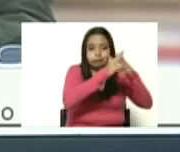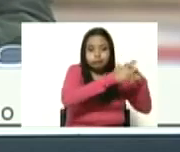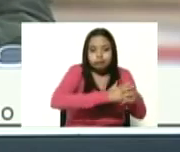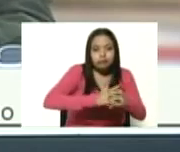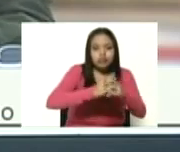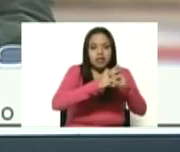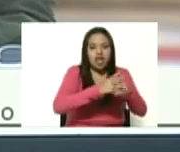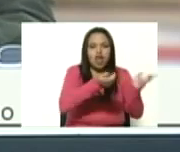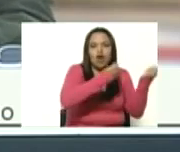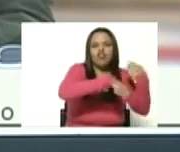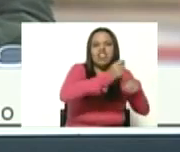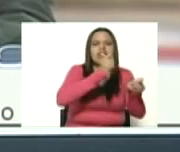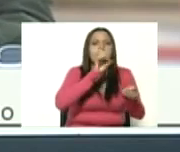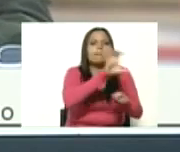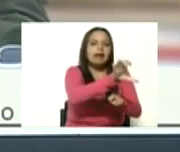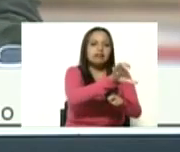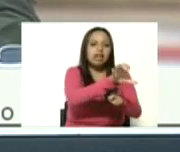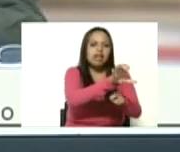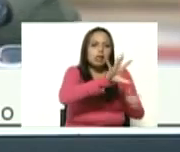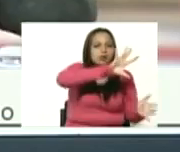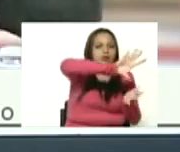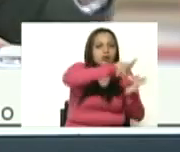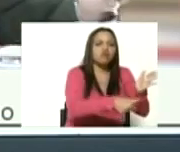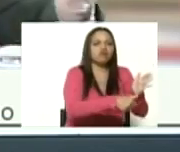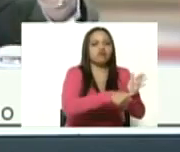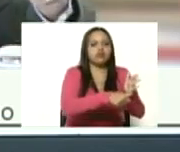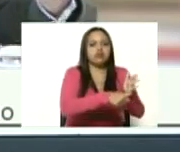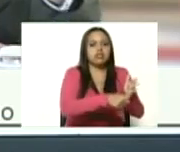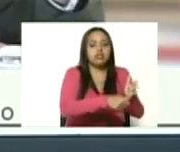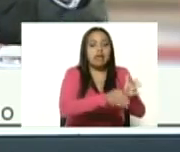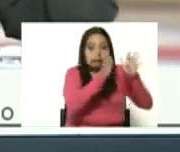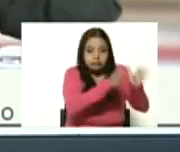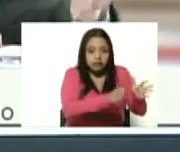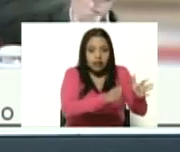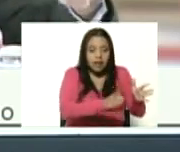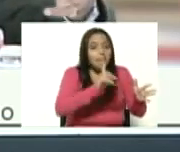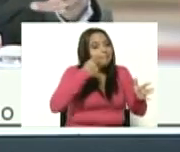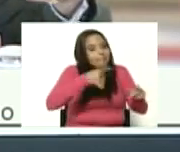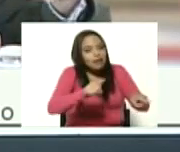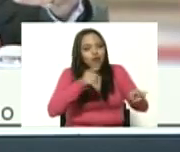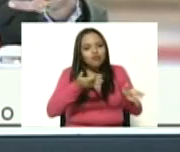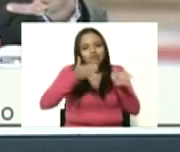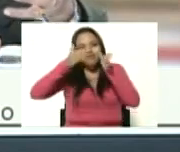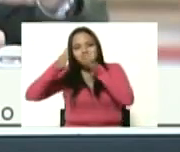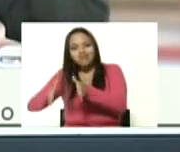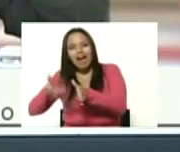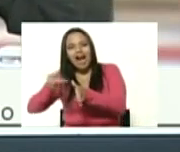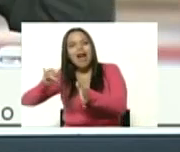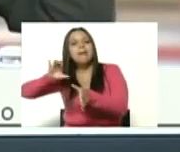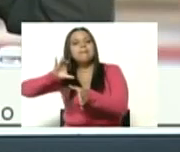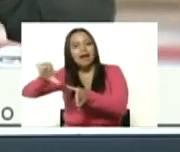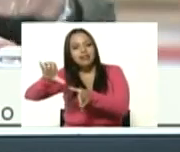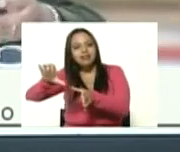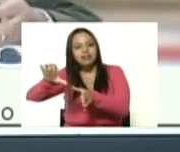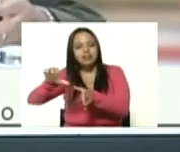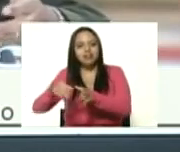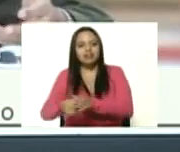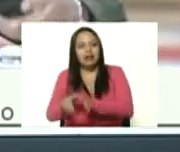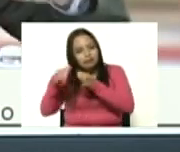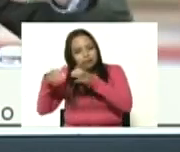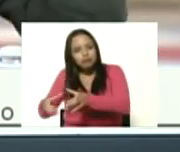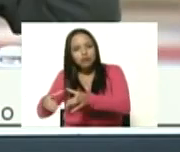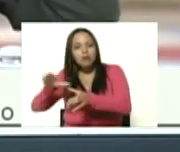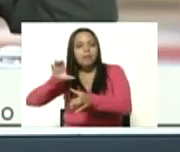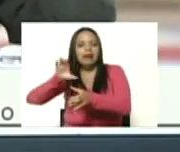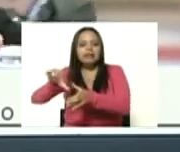los vendepatrias, los corruptos y la patria, la patria, simplemente la patria,